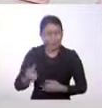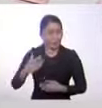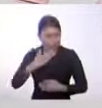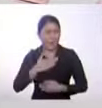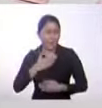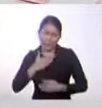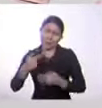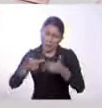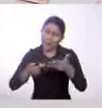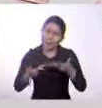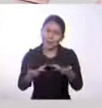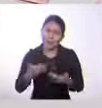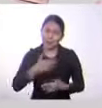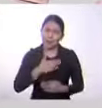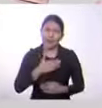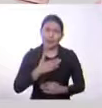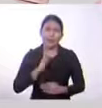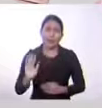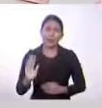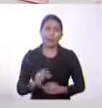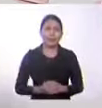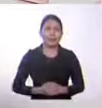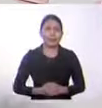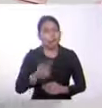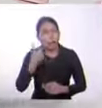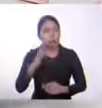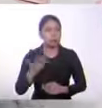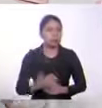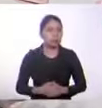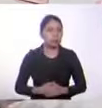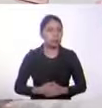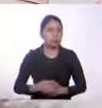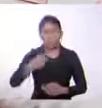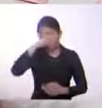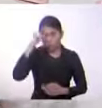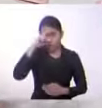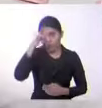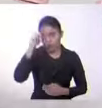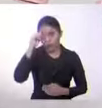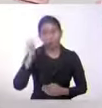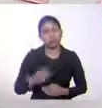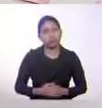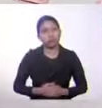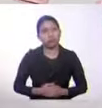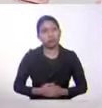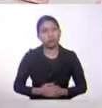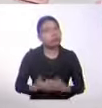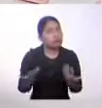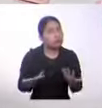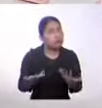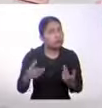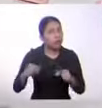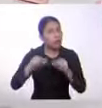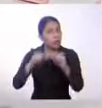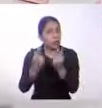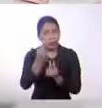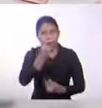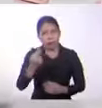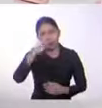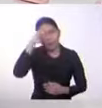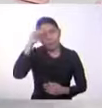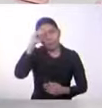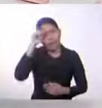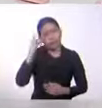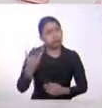específicos. Por ejemplo, trabajadores. Podremos hablar de un grupo de trabajadores que son,